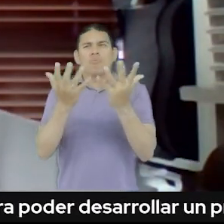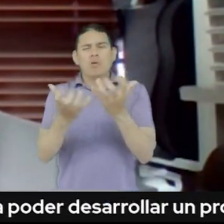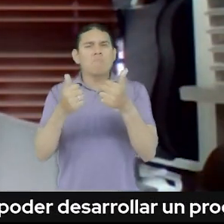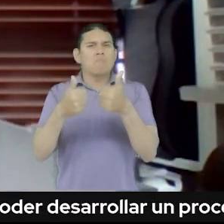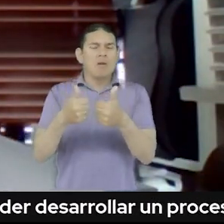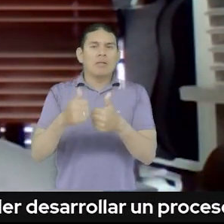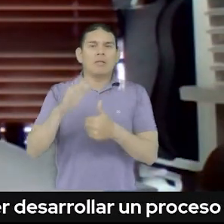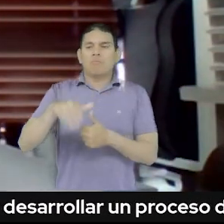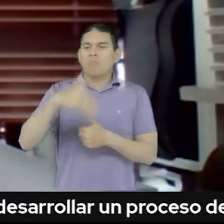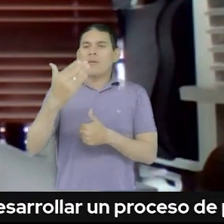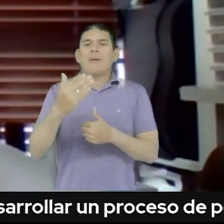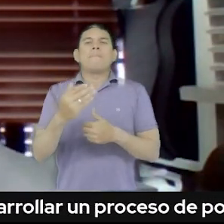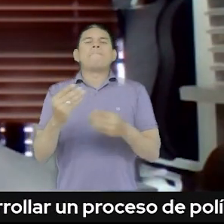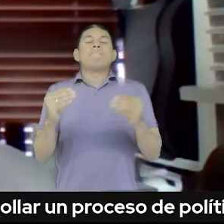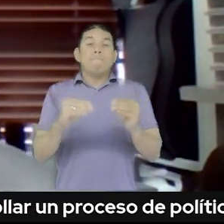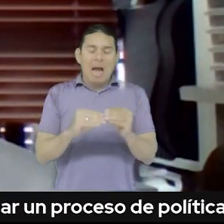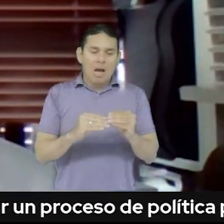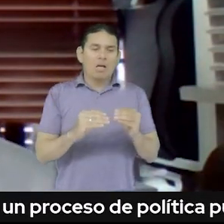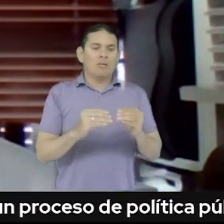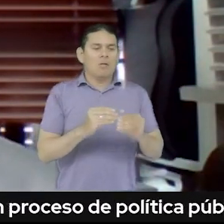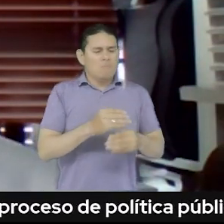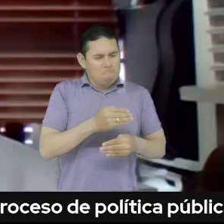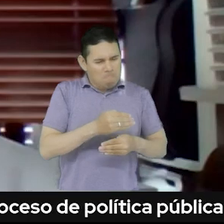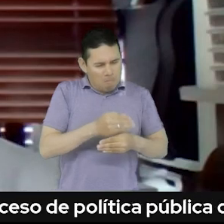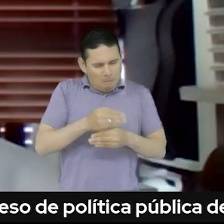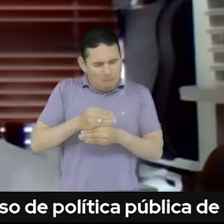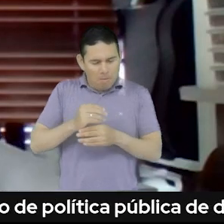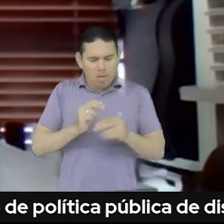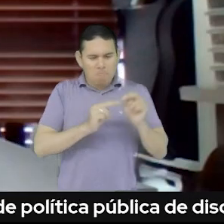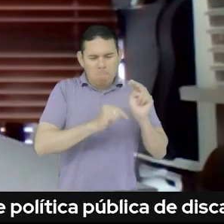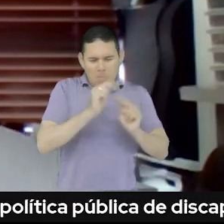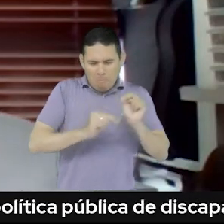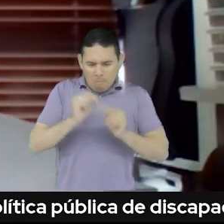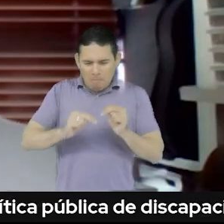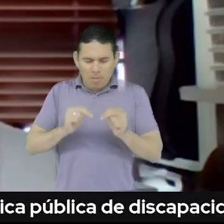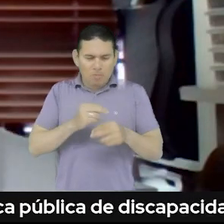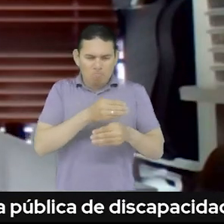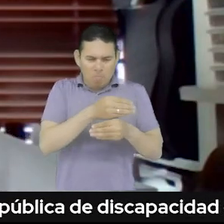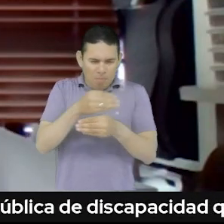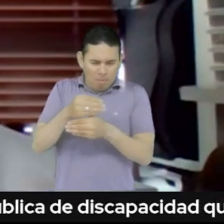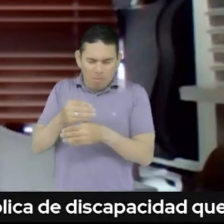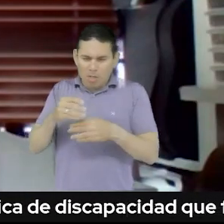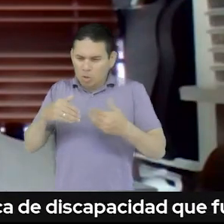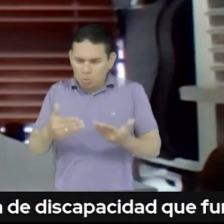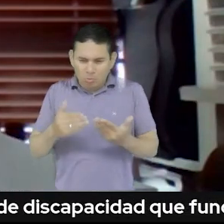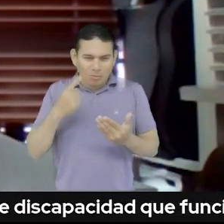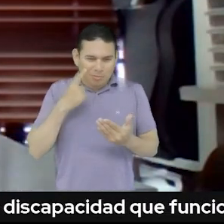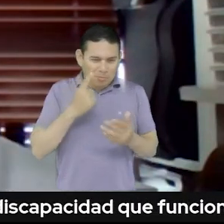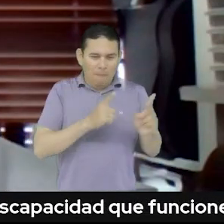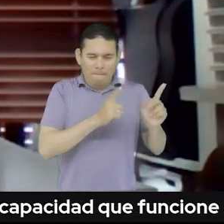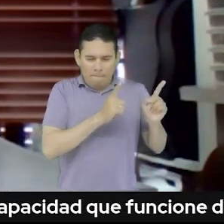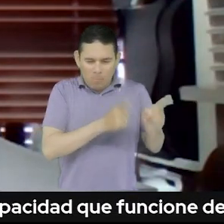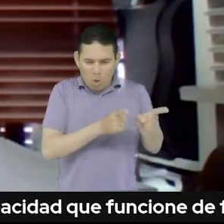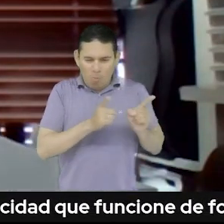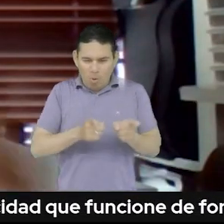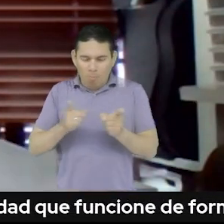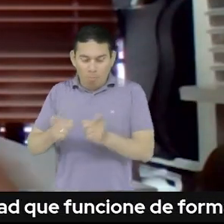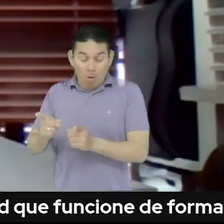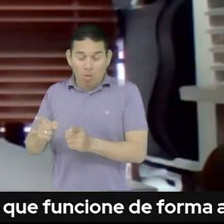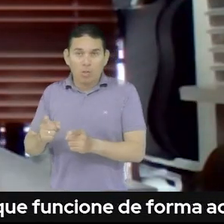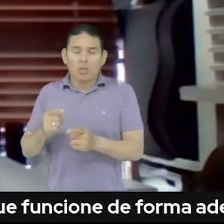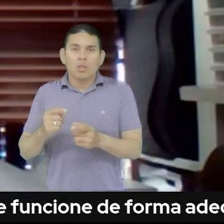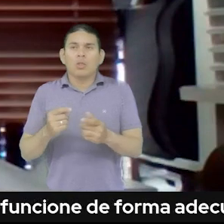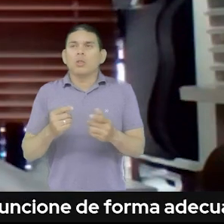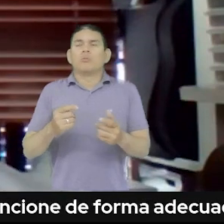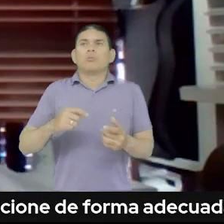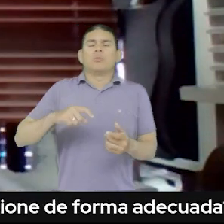proceso que nos lleve a construir esa decisión, esa política pública en cuatro momentos, en una formulación, pues previo